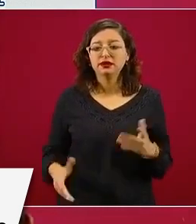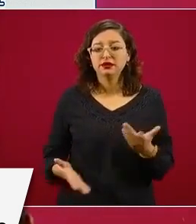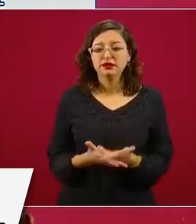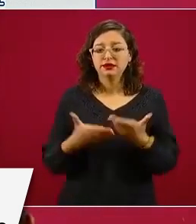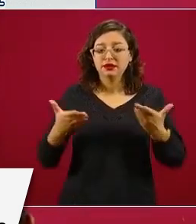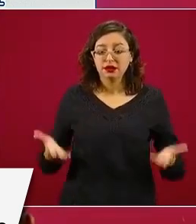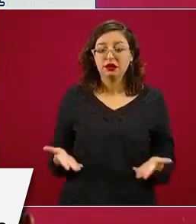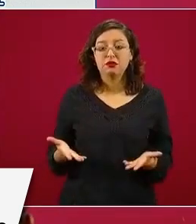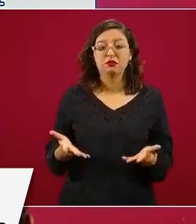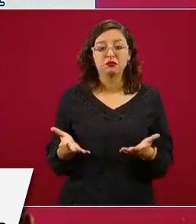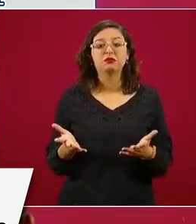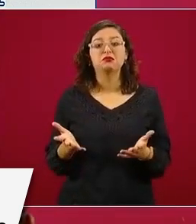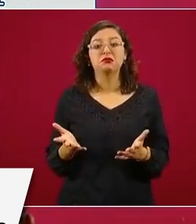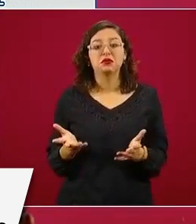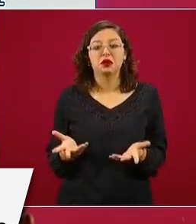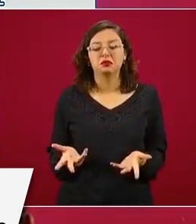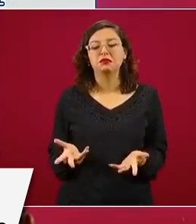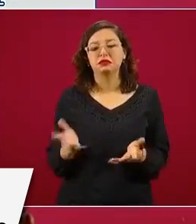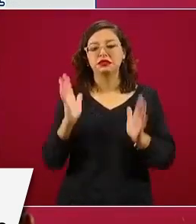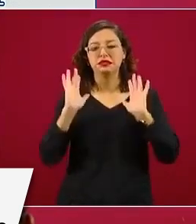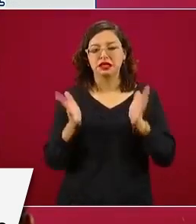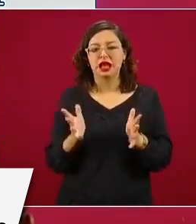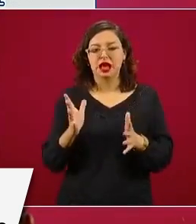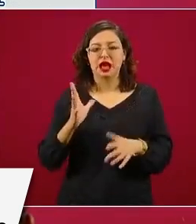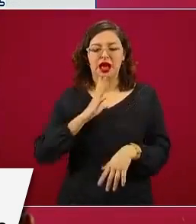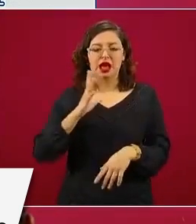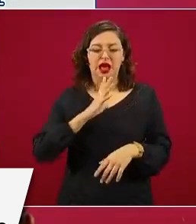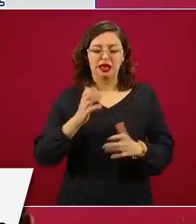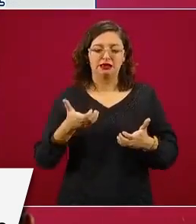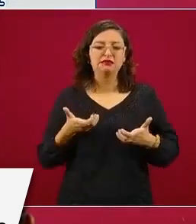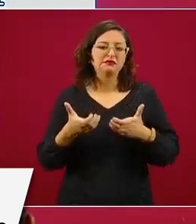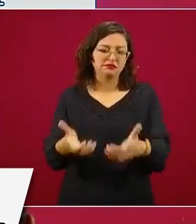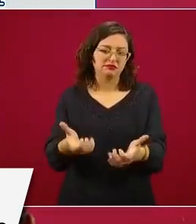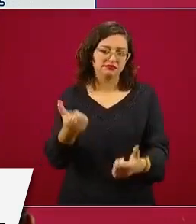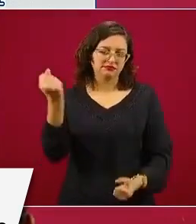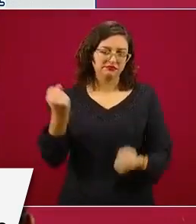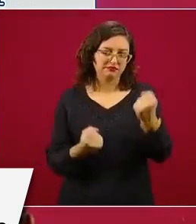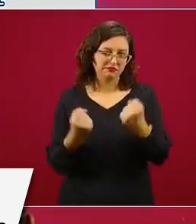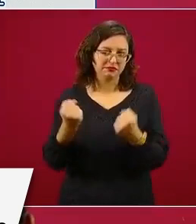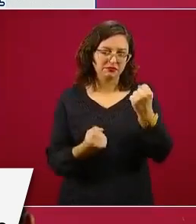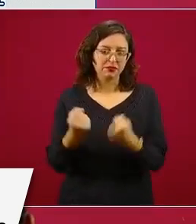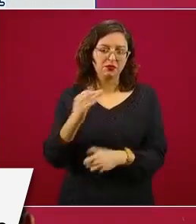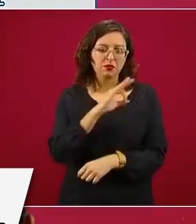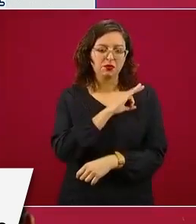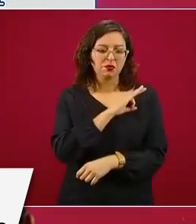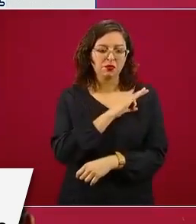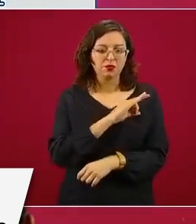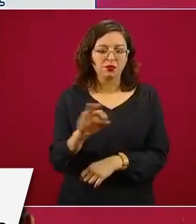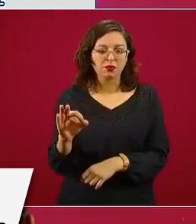volatility, en